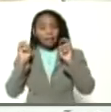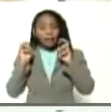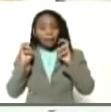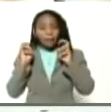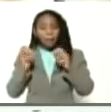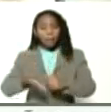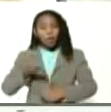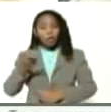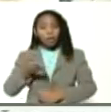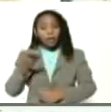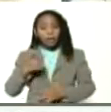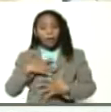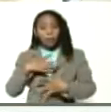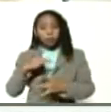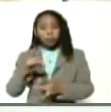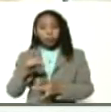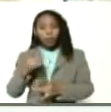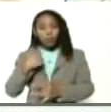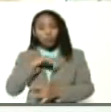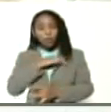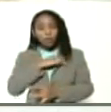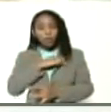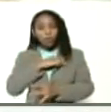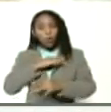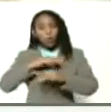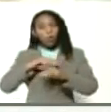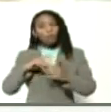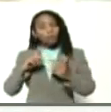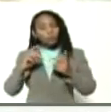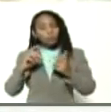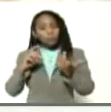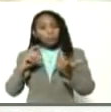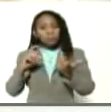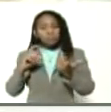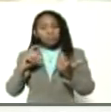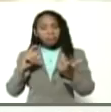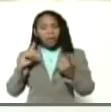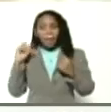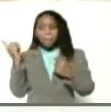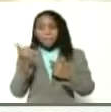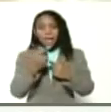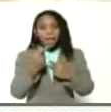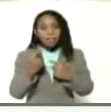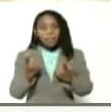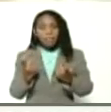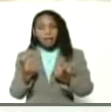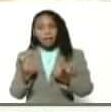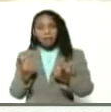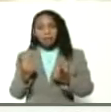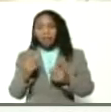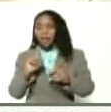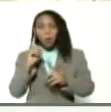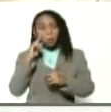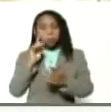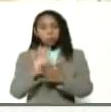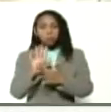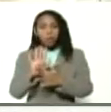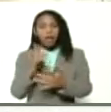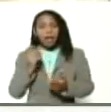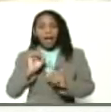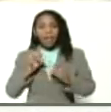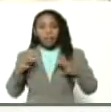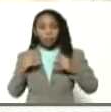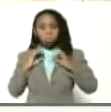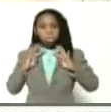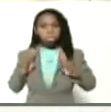totalmente adaptada a nuestro trópico ya que no presenta ningún tipo de formación de lana. Eso le permite ser un